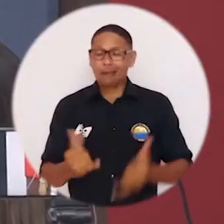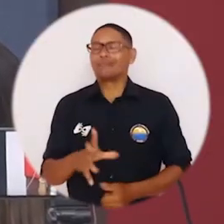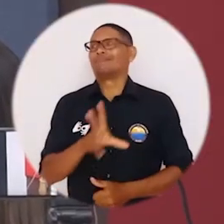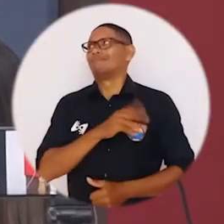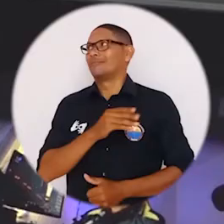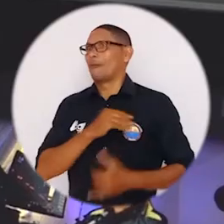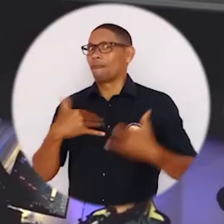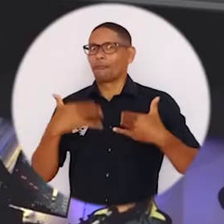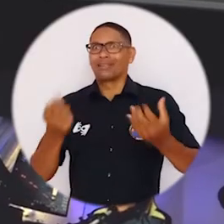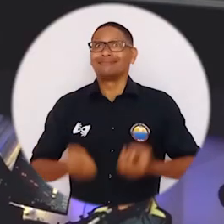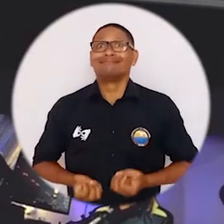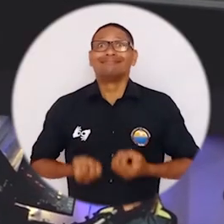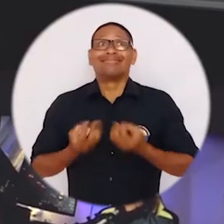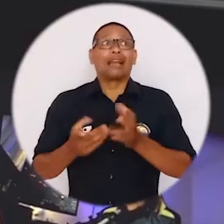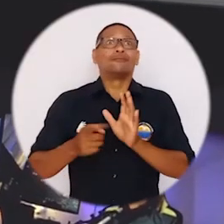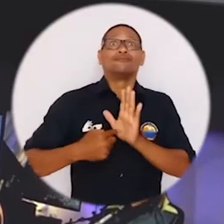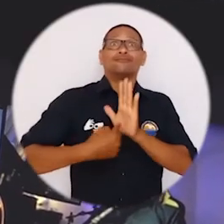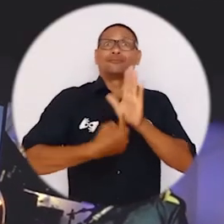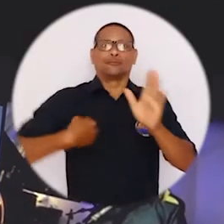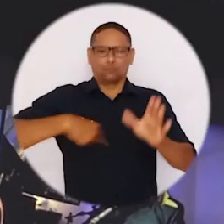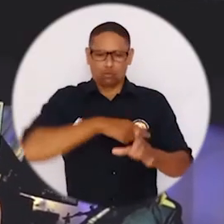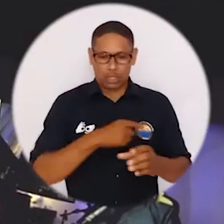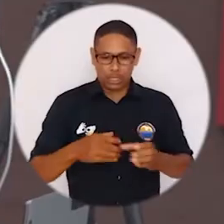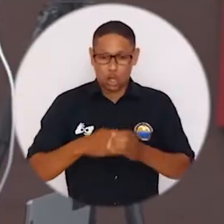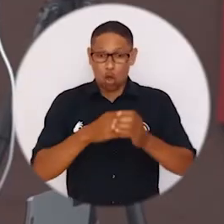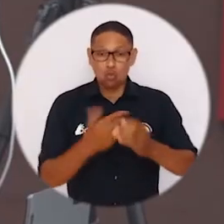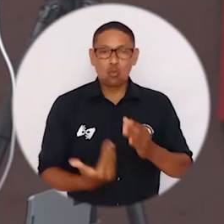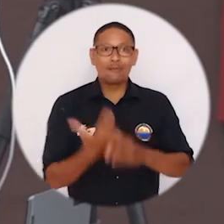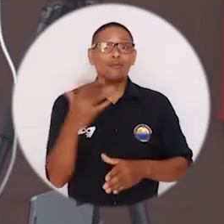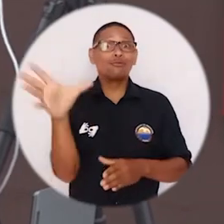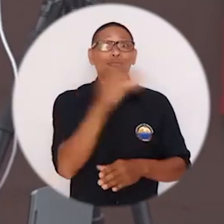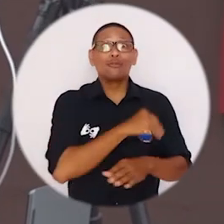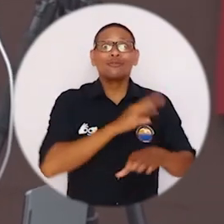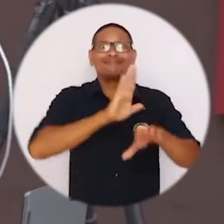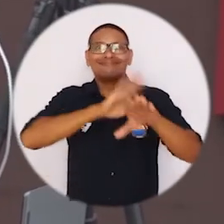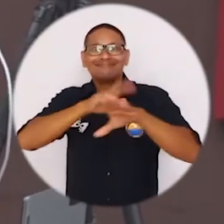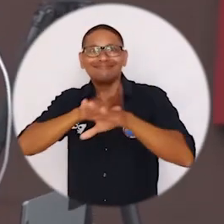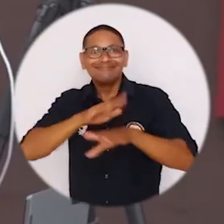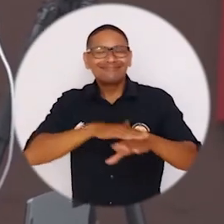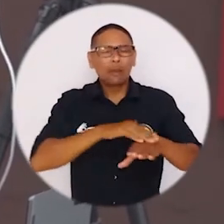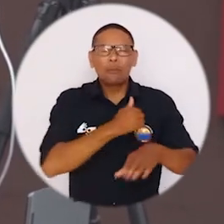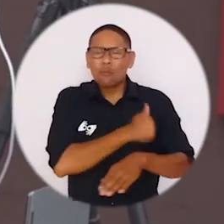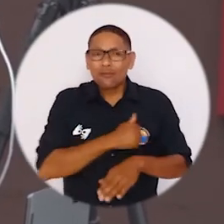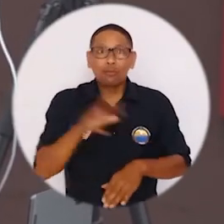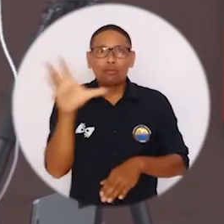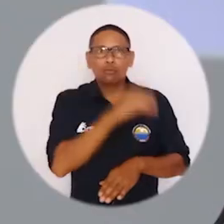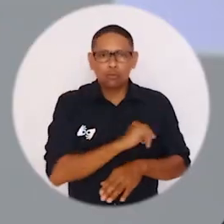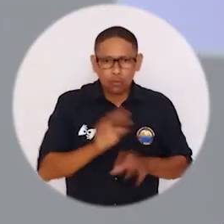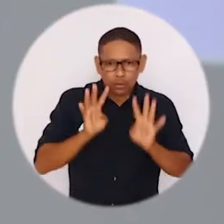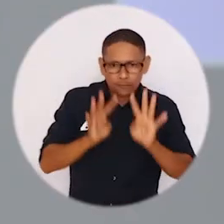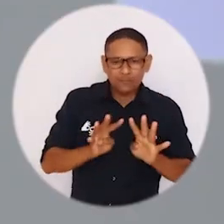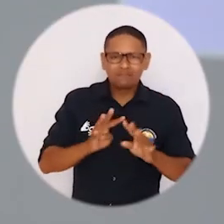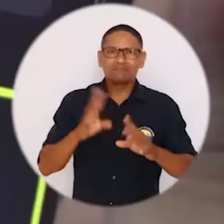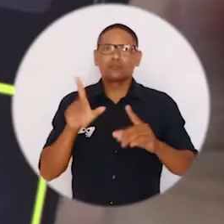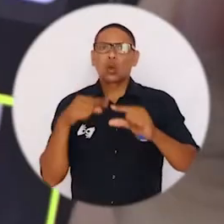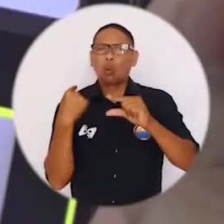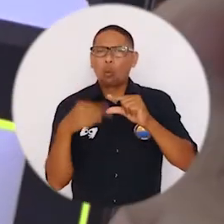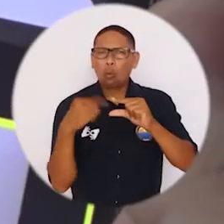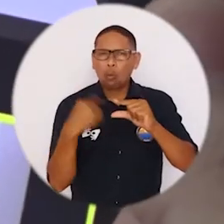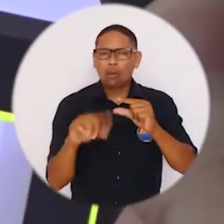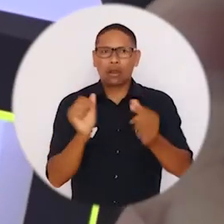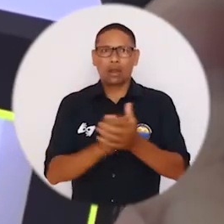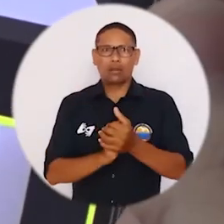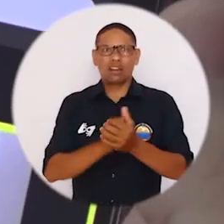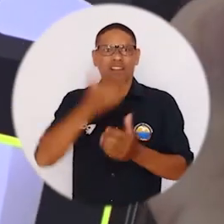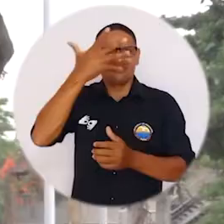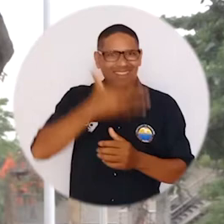poder hacer el lanzamiento oficial de esta asociación. Entonces, nada, los invitamos a todos a que estén pendientes a las redes sociales, a